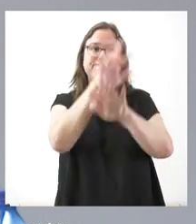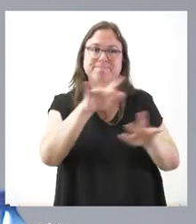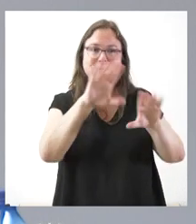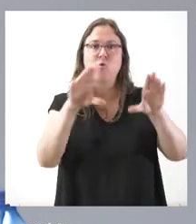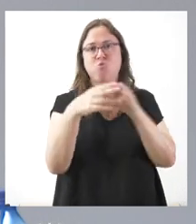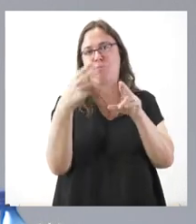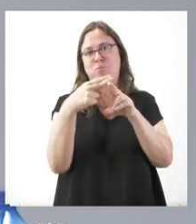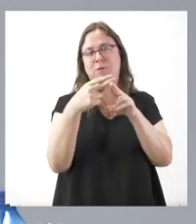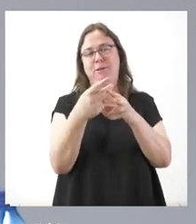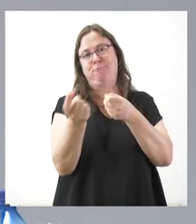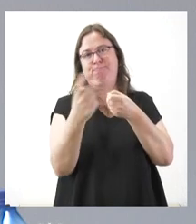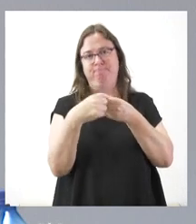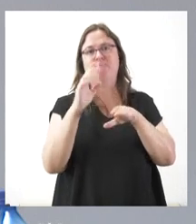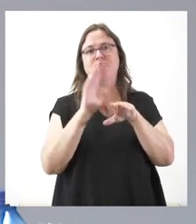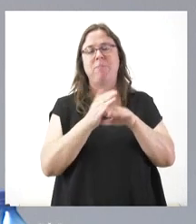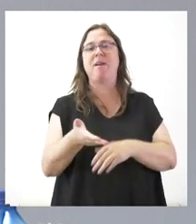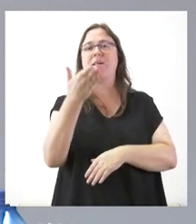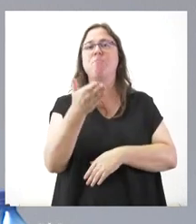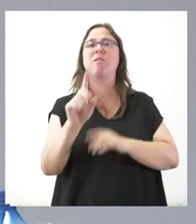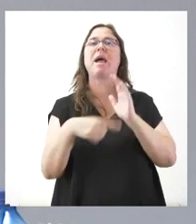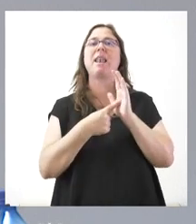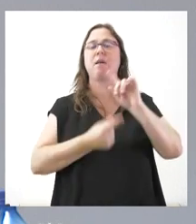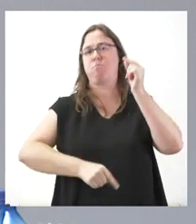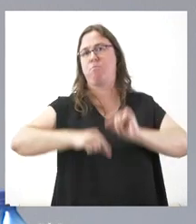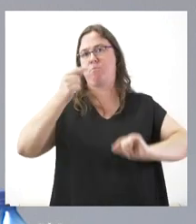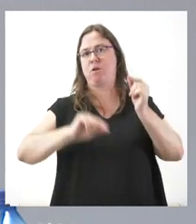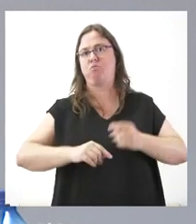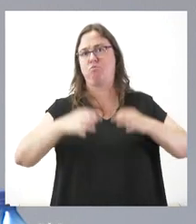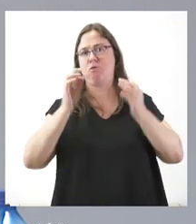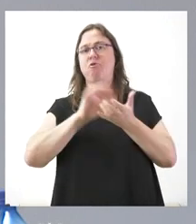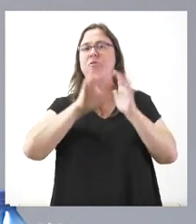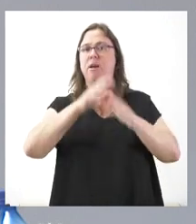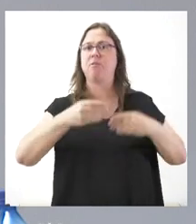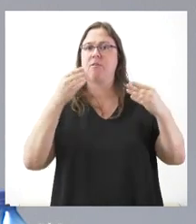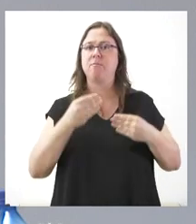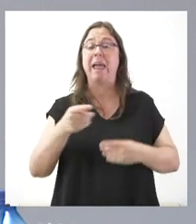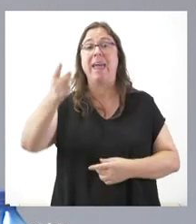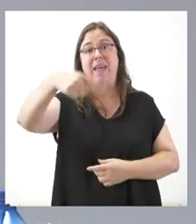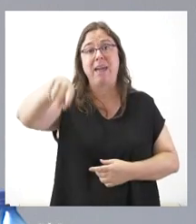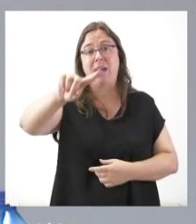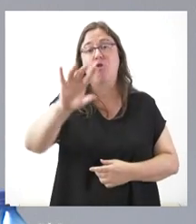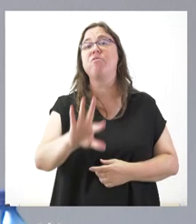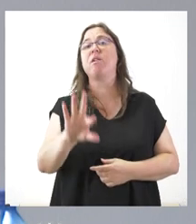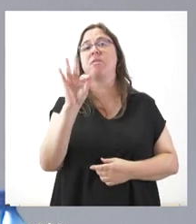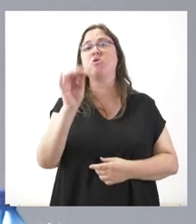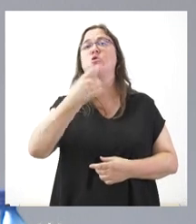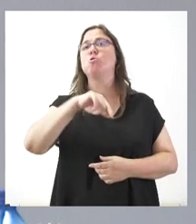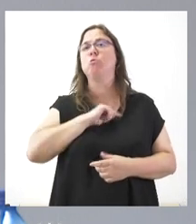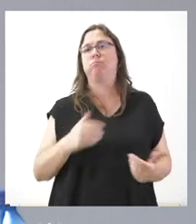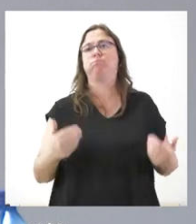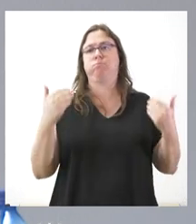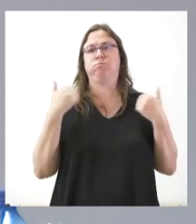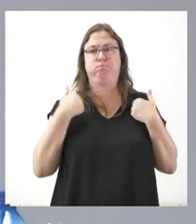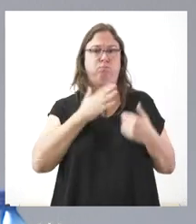parlamentarios de la importancia de tener una ley de presupuestos en Castilla y León. Serán ellos los que decidan. Nosotros asumiremos nuestras